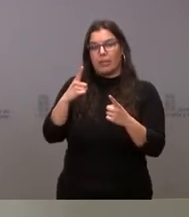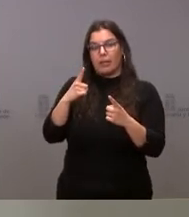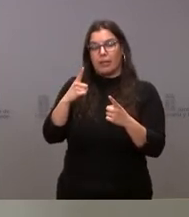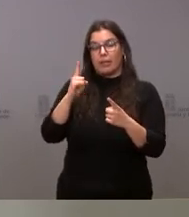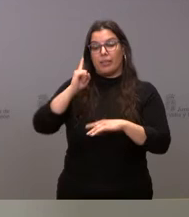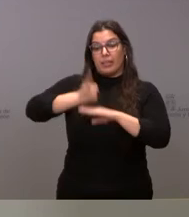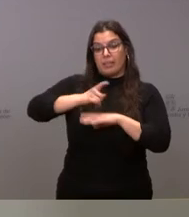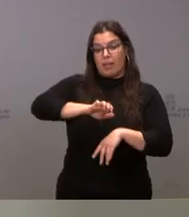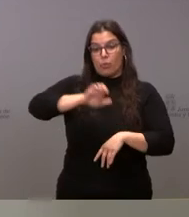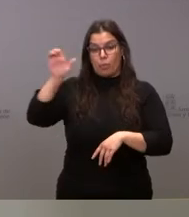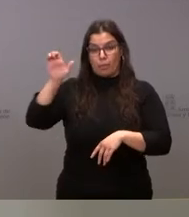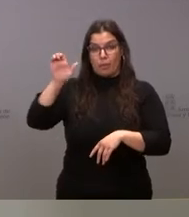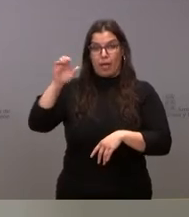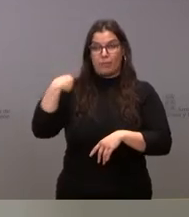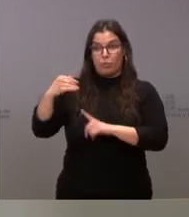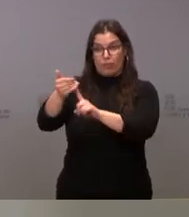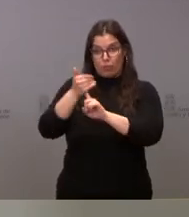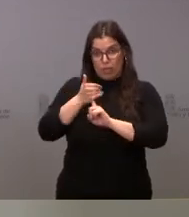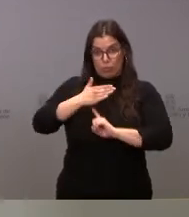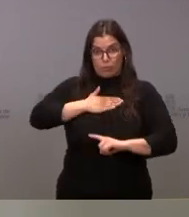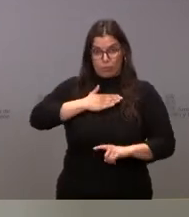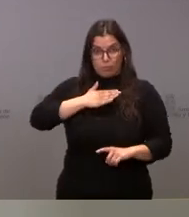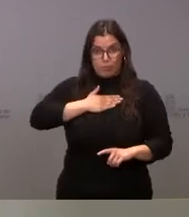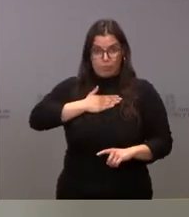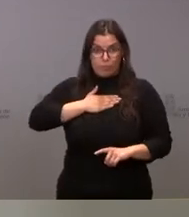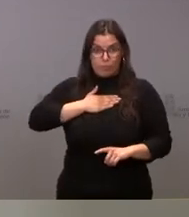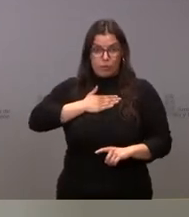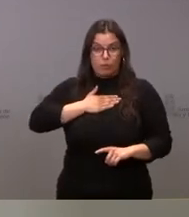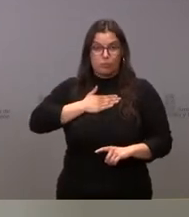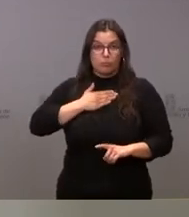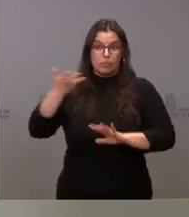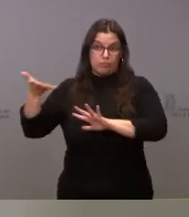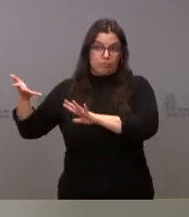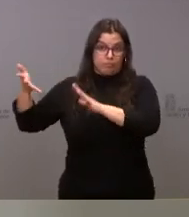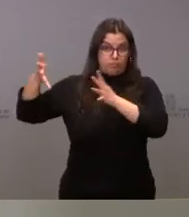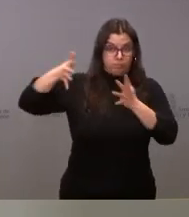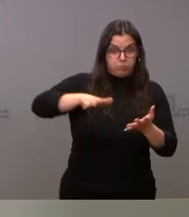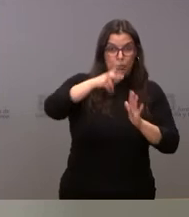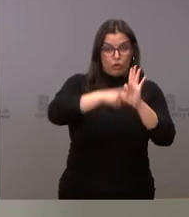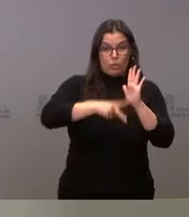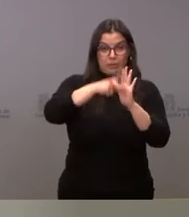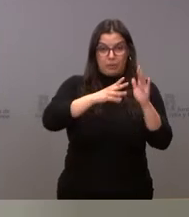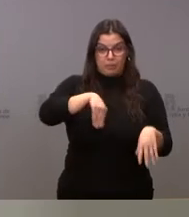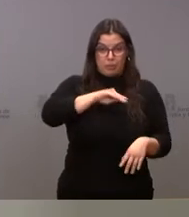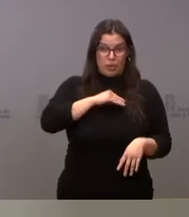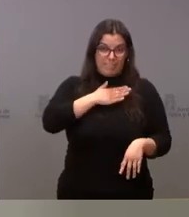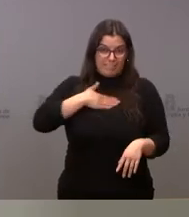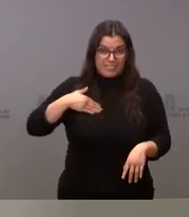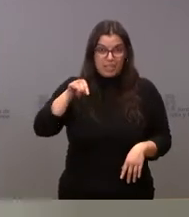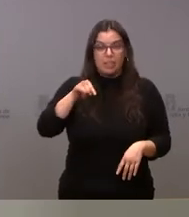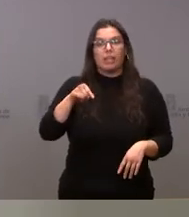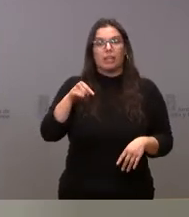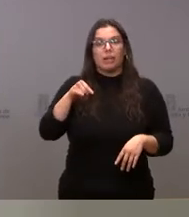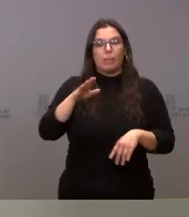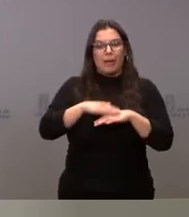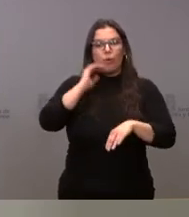Directiva Europea sobre Refugiados, que la idea es transferirlo a la normativa española y, por tanto, que sea